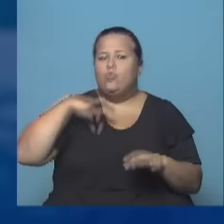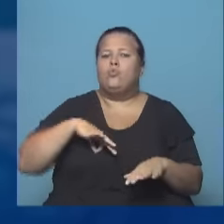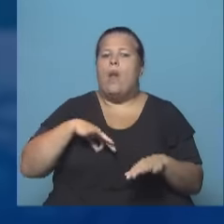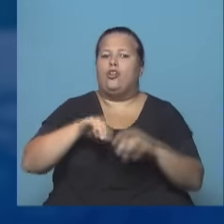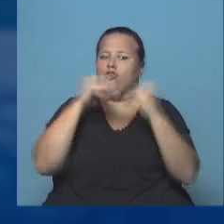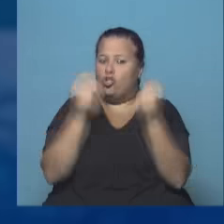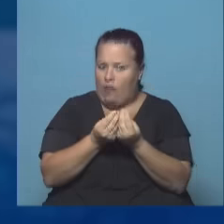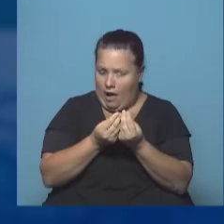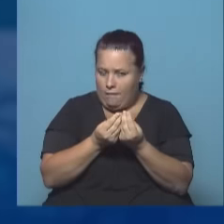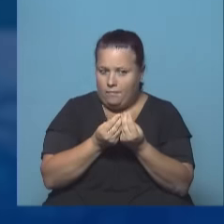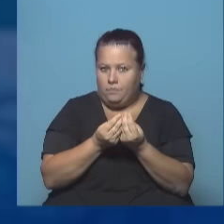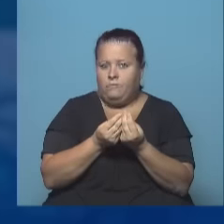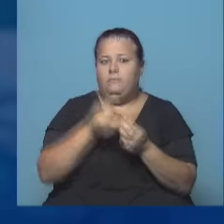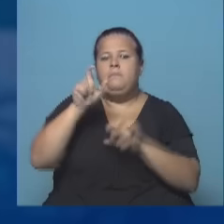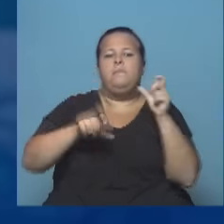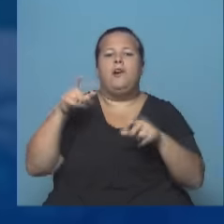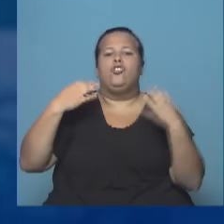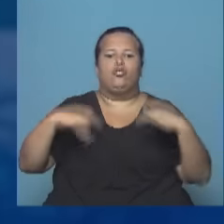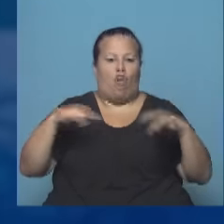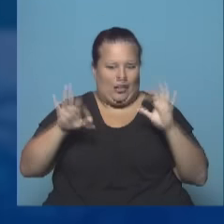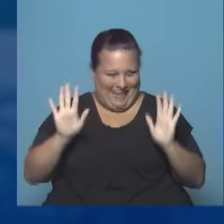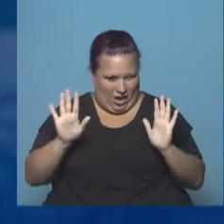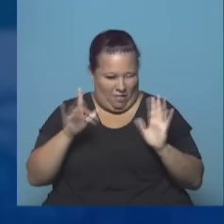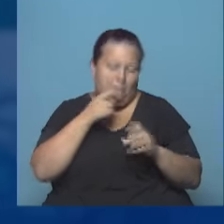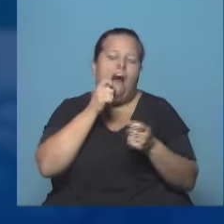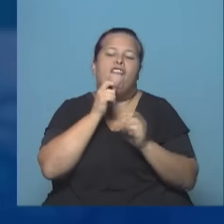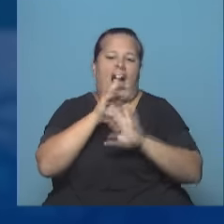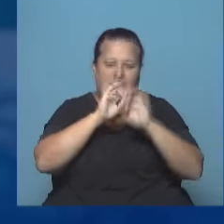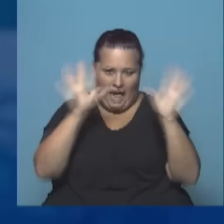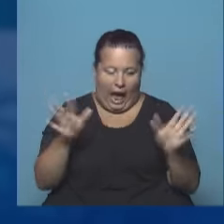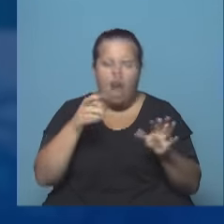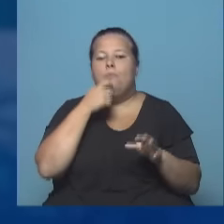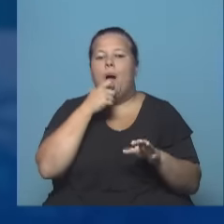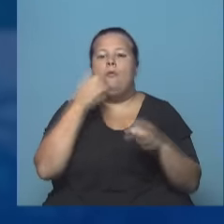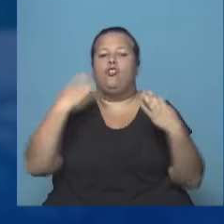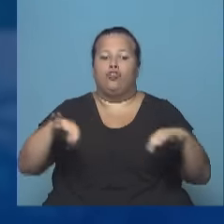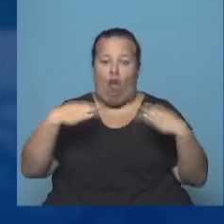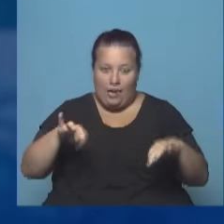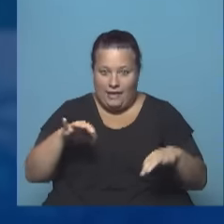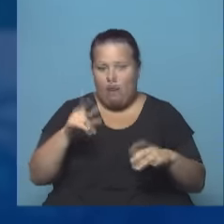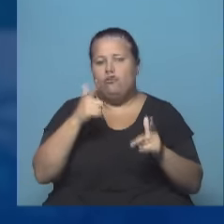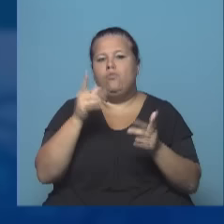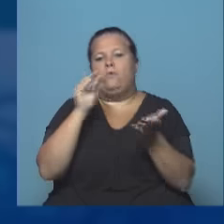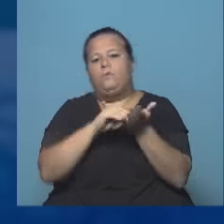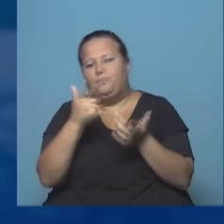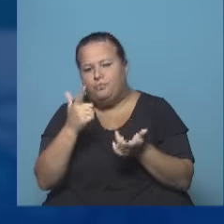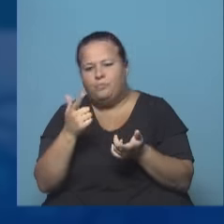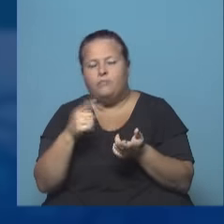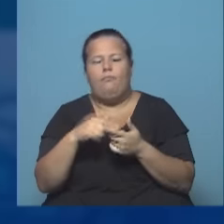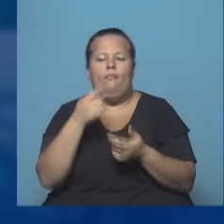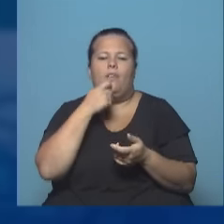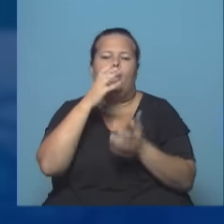brutos de trabajadores solteros. Para hacerlo sencillo, es decir, trabajadores solteros, no estamos considerando acá las